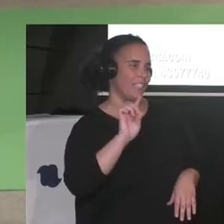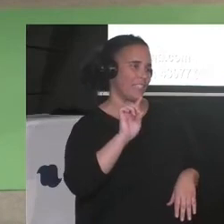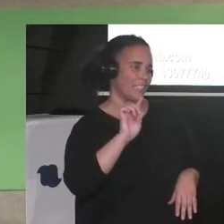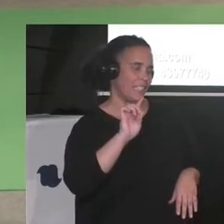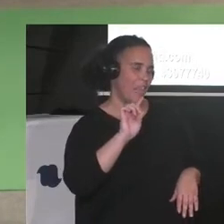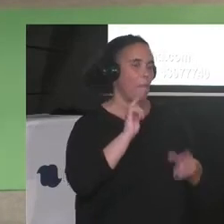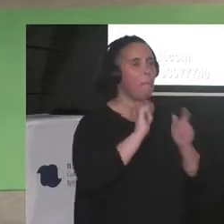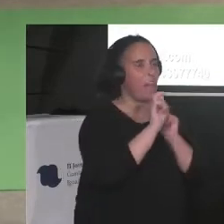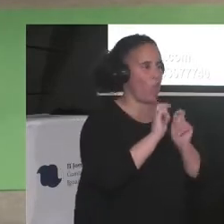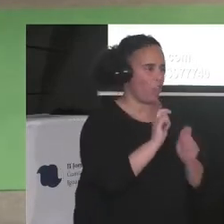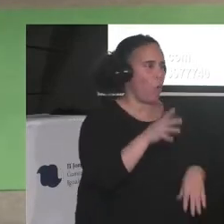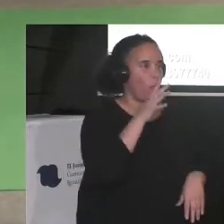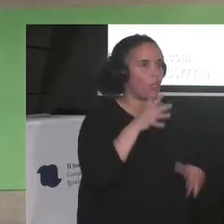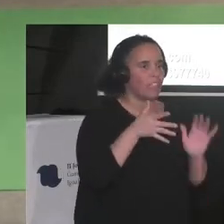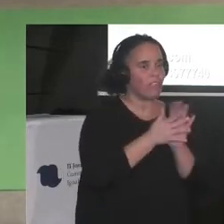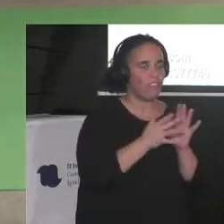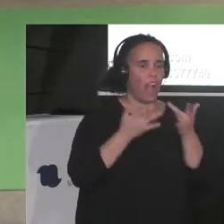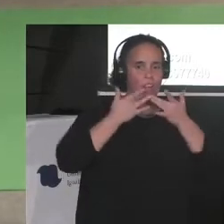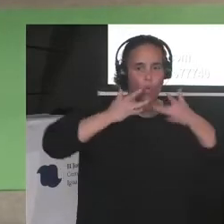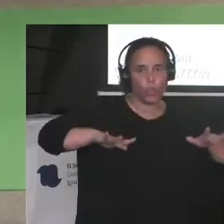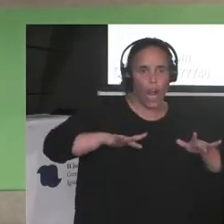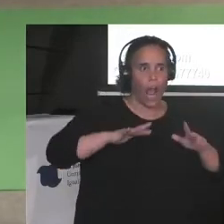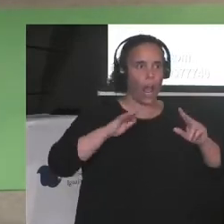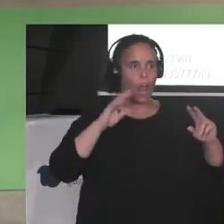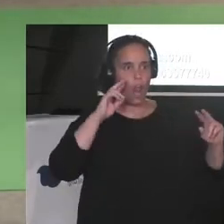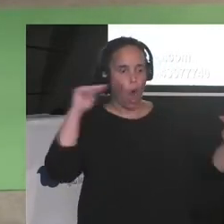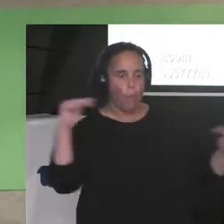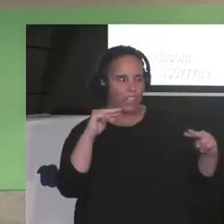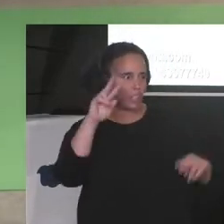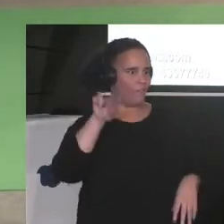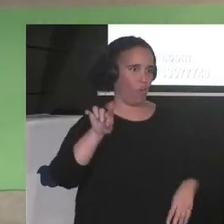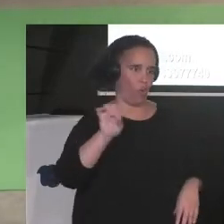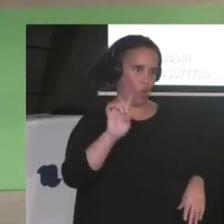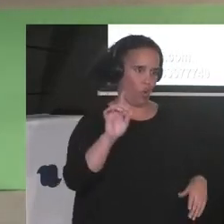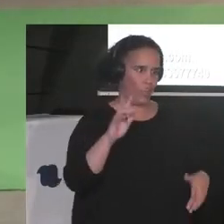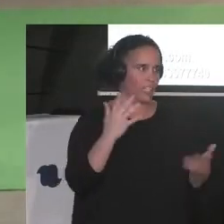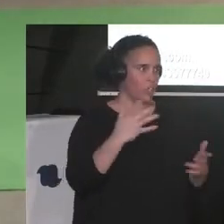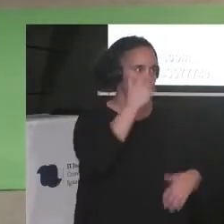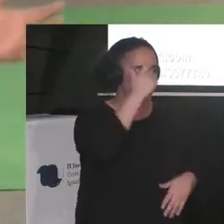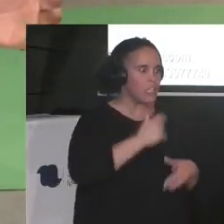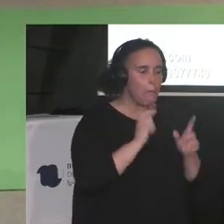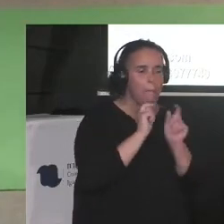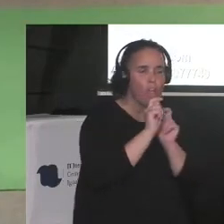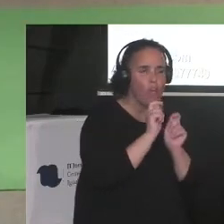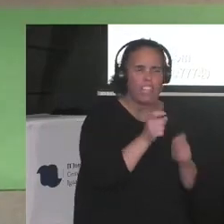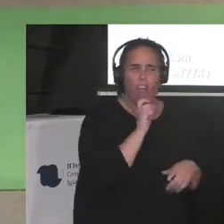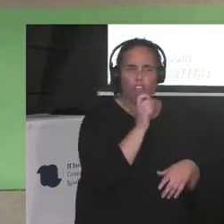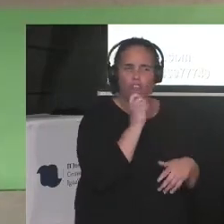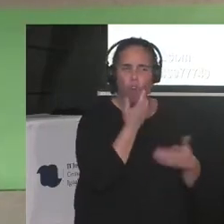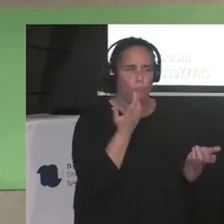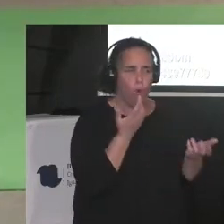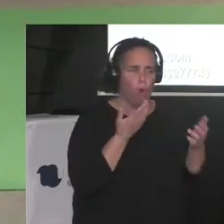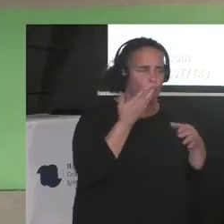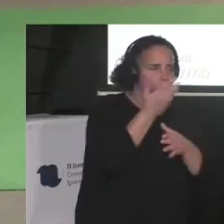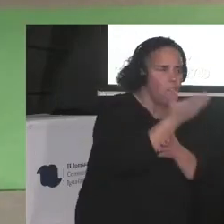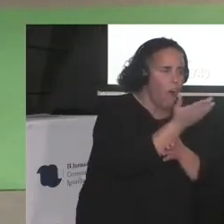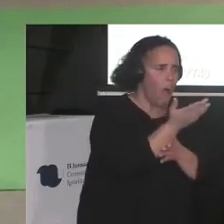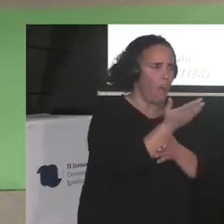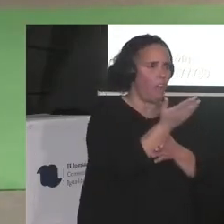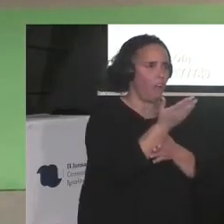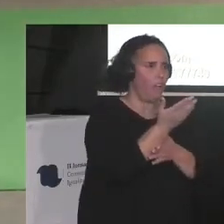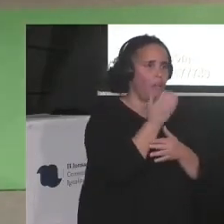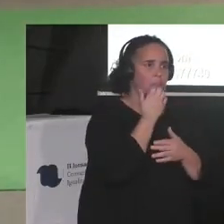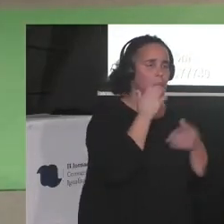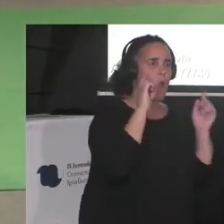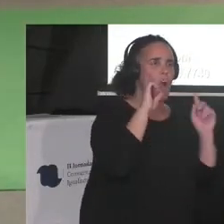¿Cómo deberíamos cubrir, cómo debería cubrir una periodista, por ejemplo, el caso de las miles